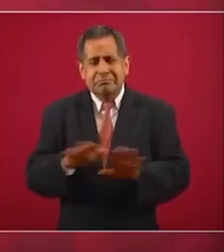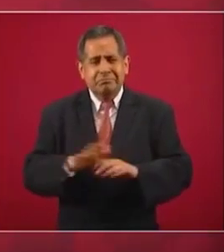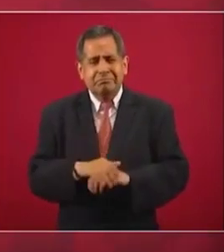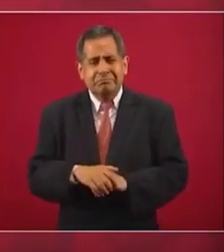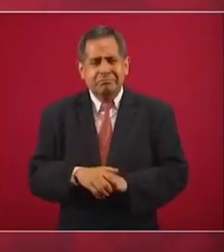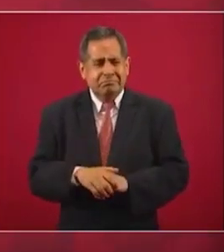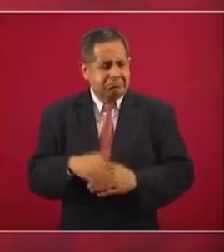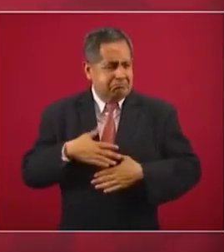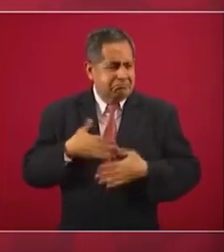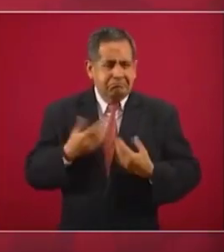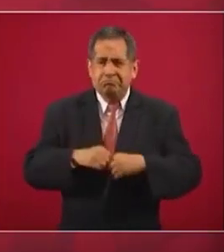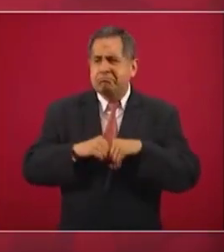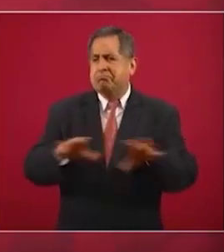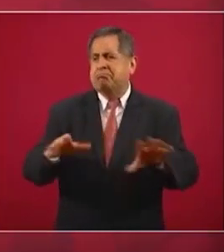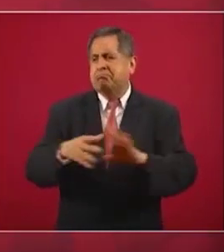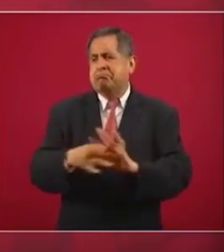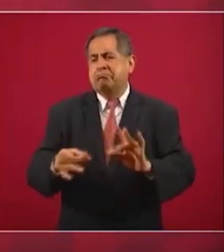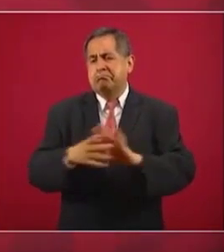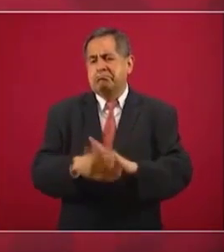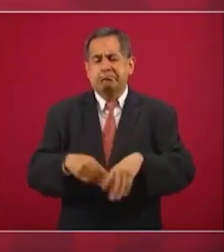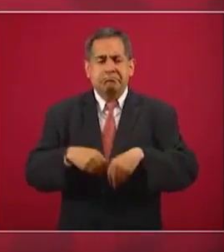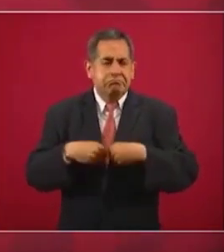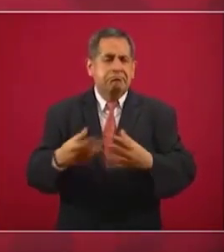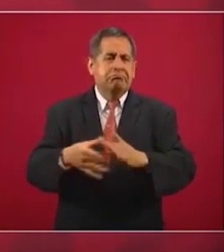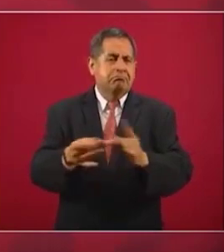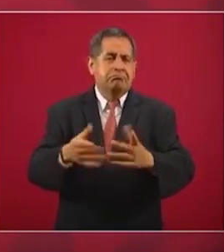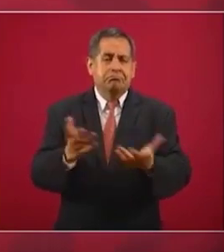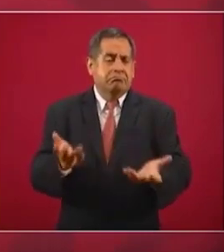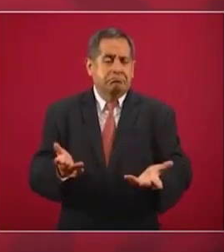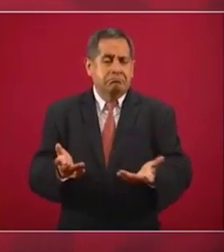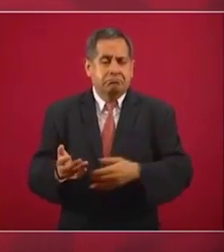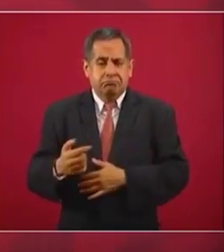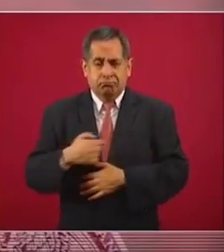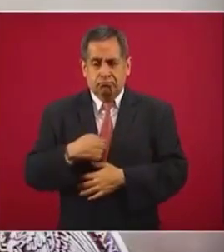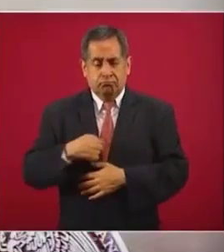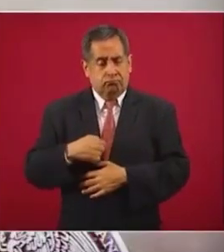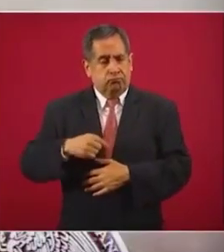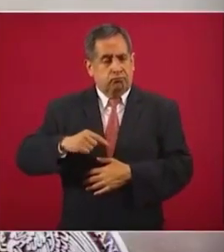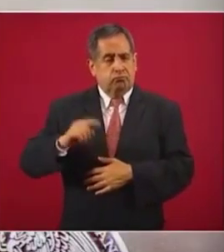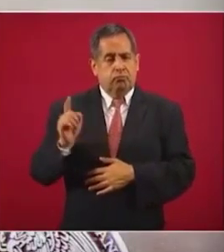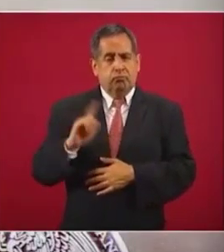Yo no tengo la costumbre de